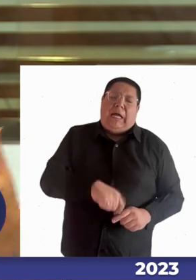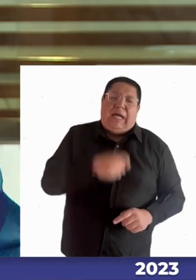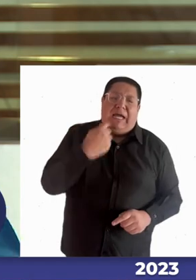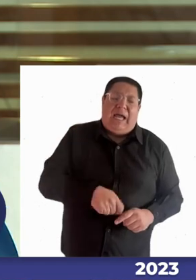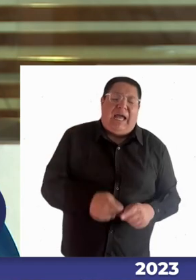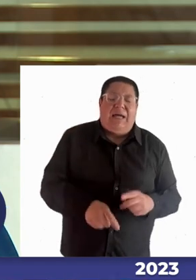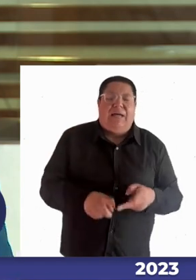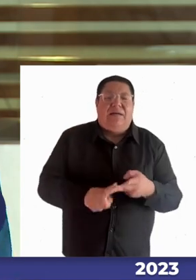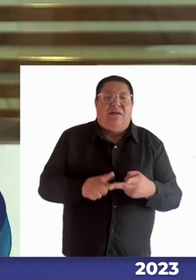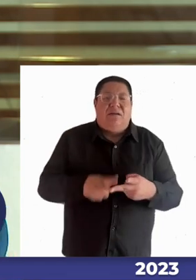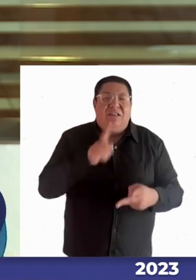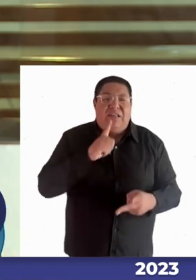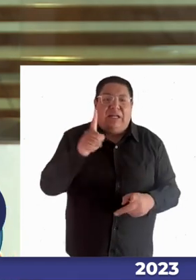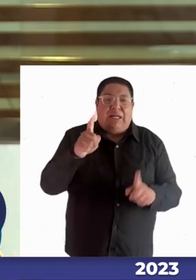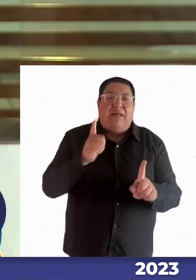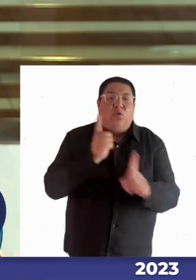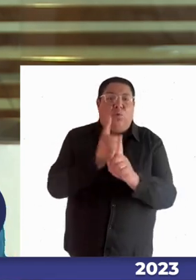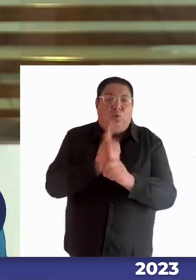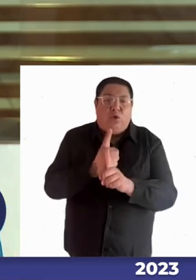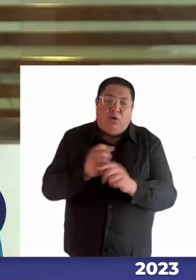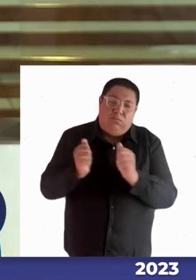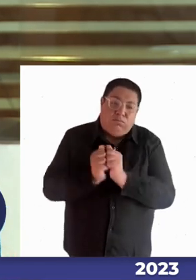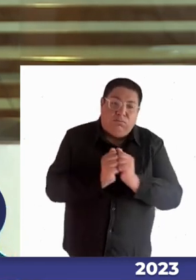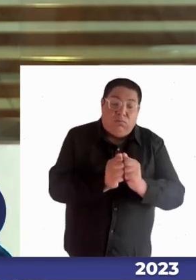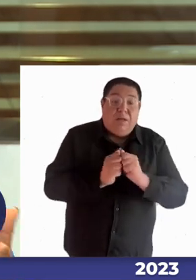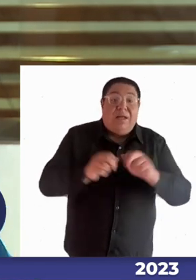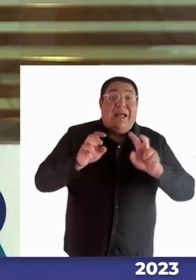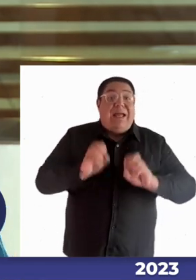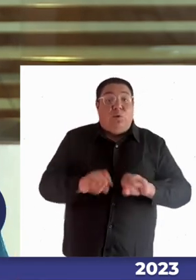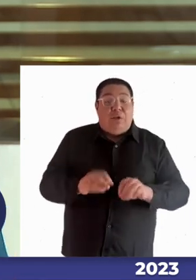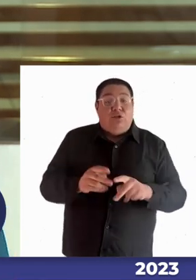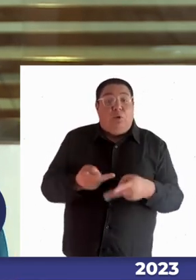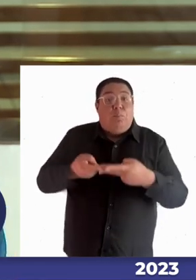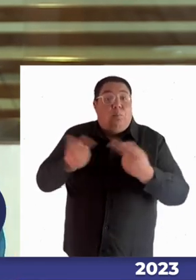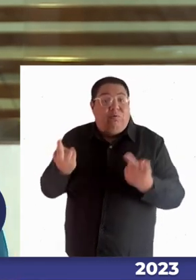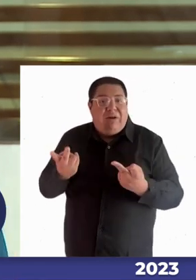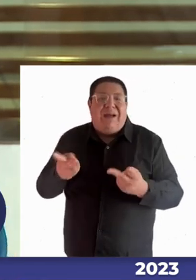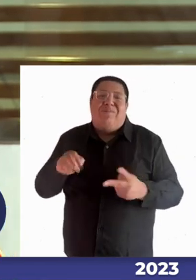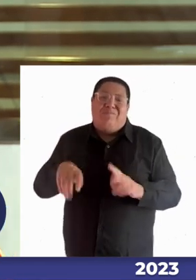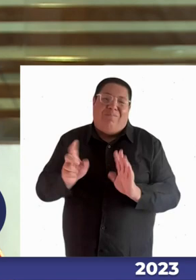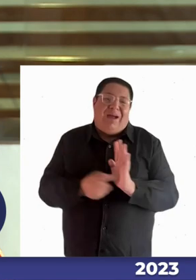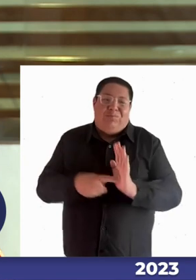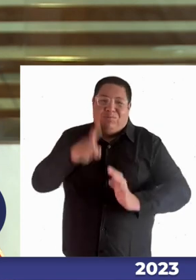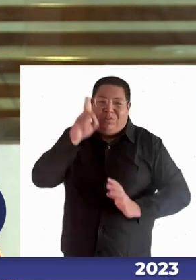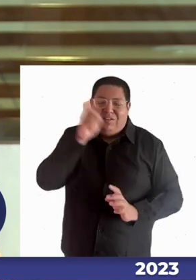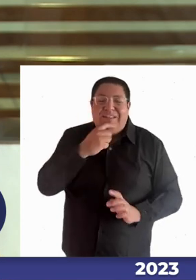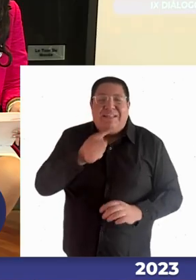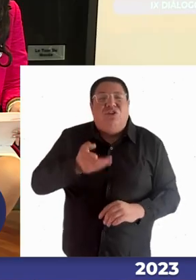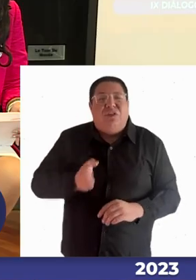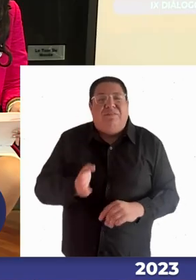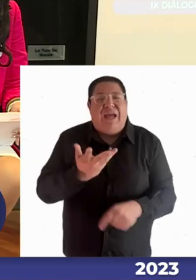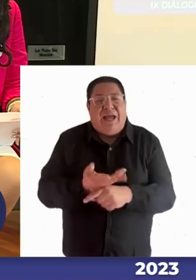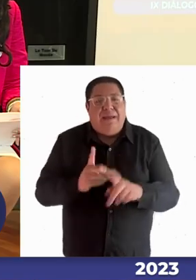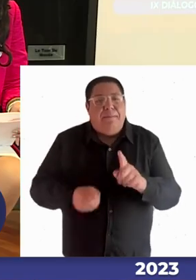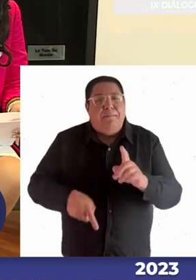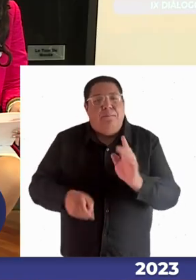tienen que ir con un tutor si entran a la educación pública es más difícil porque existe todavía muchas barreras en cuanto a la